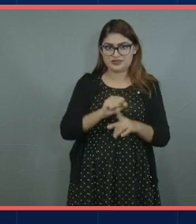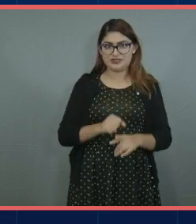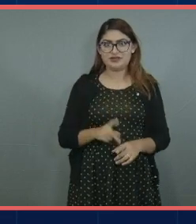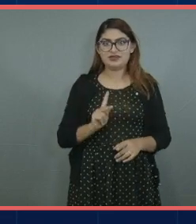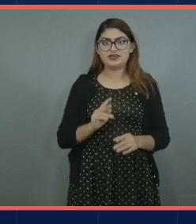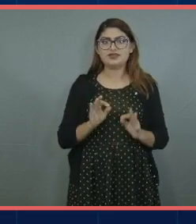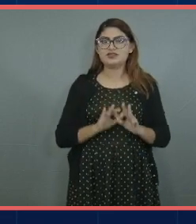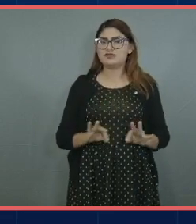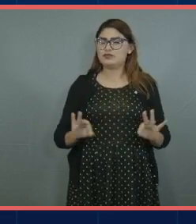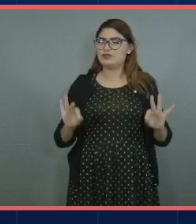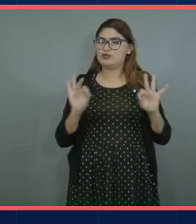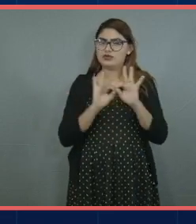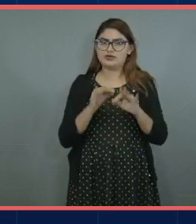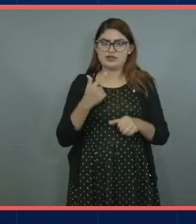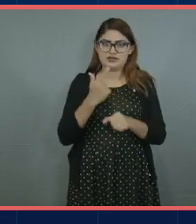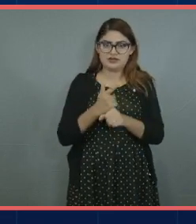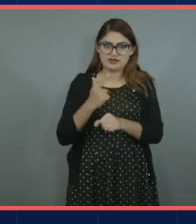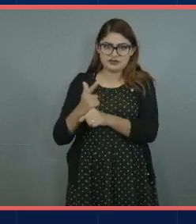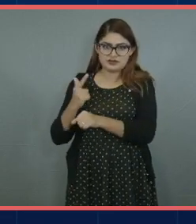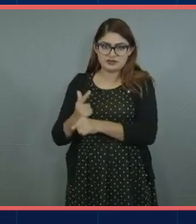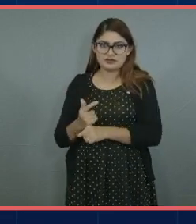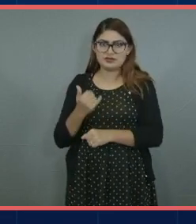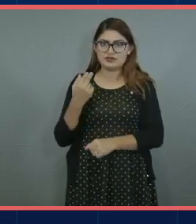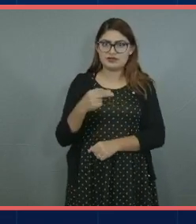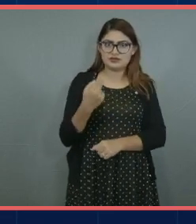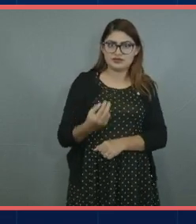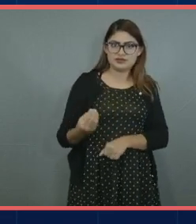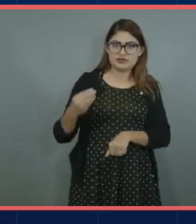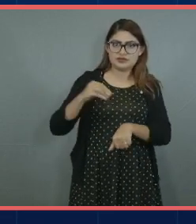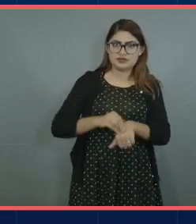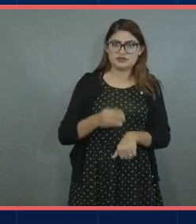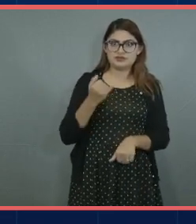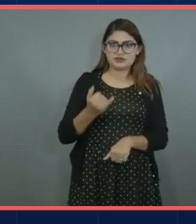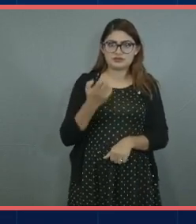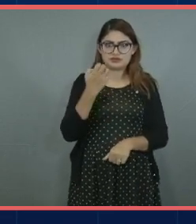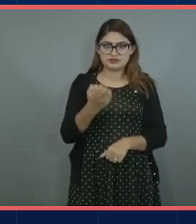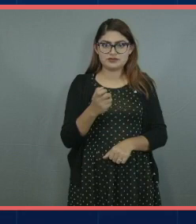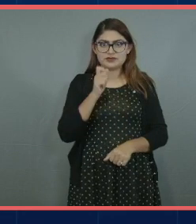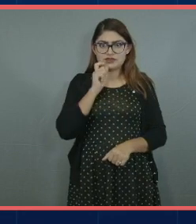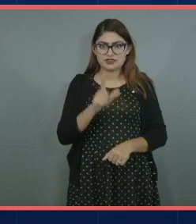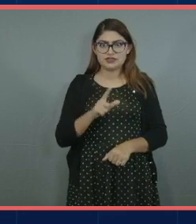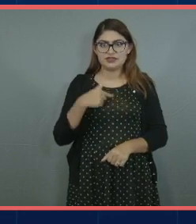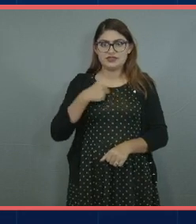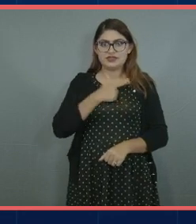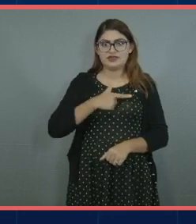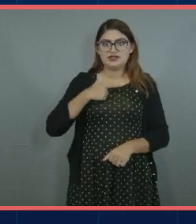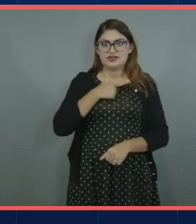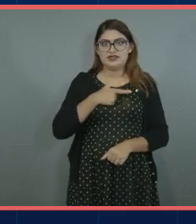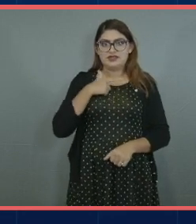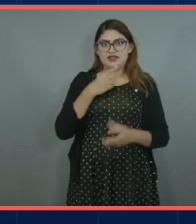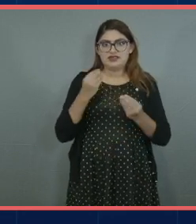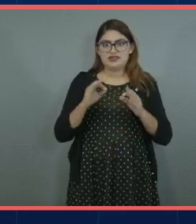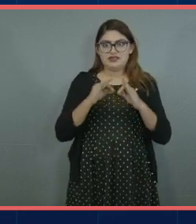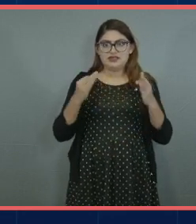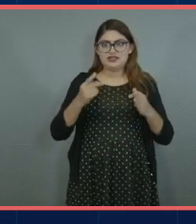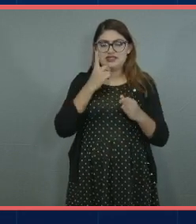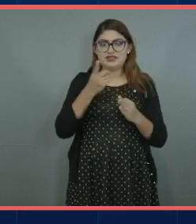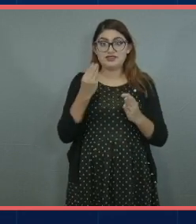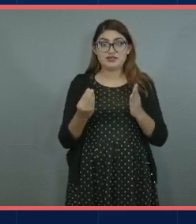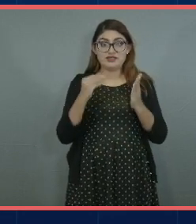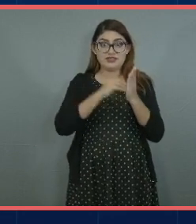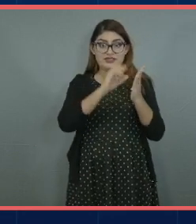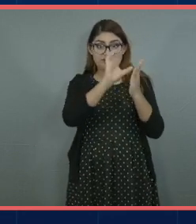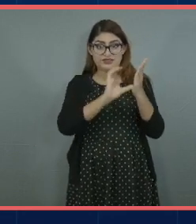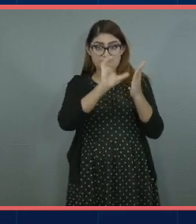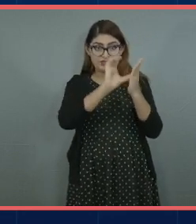identifiquemos y les pongamos un nombre y los pongamos también me gusta mucho esta frase que dice ponlo en tu calendario y va a estar